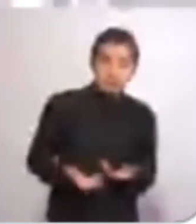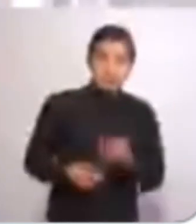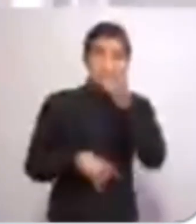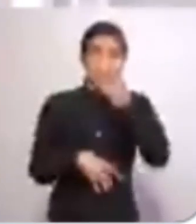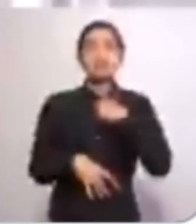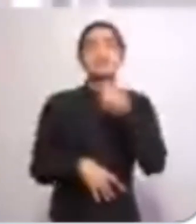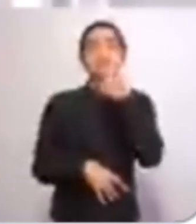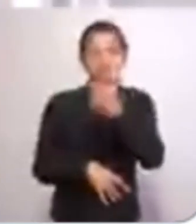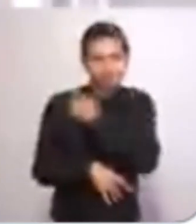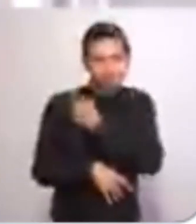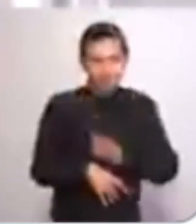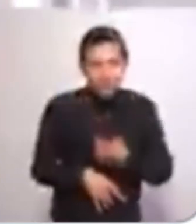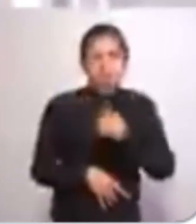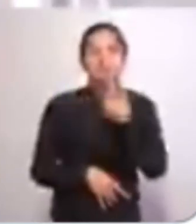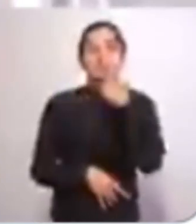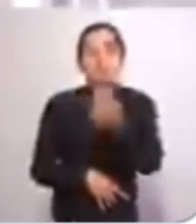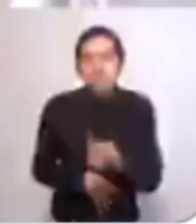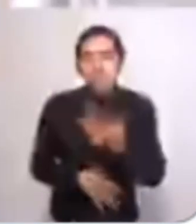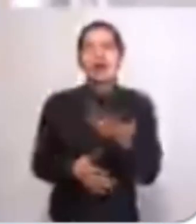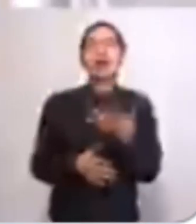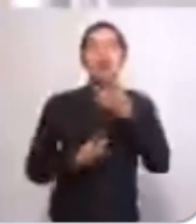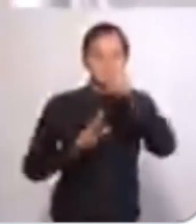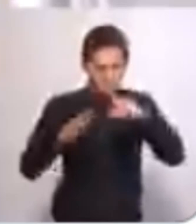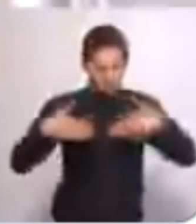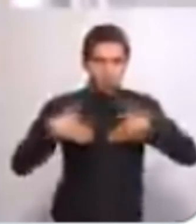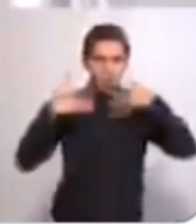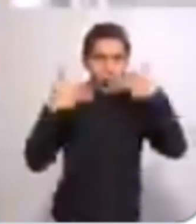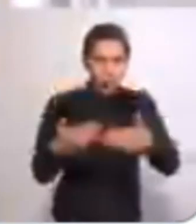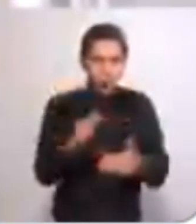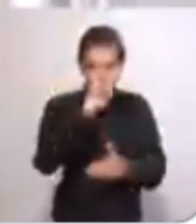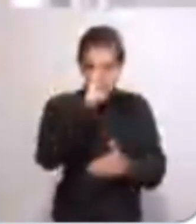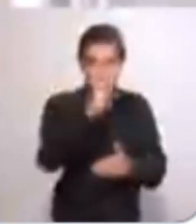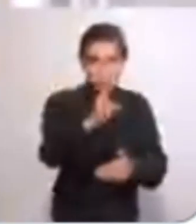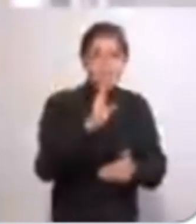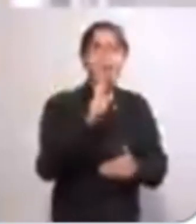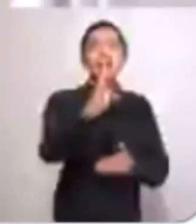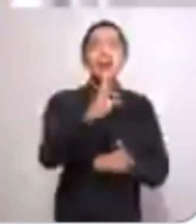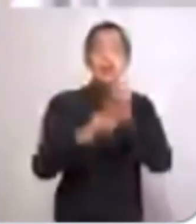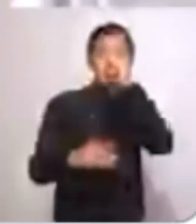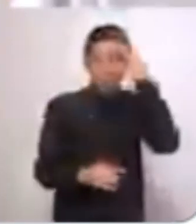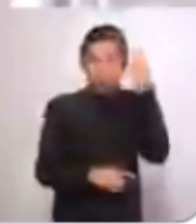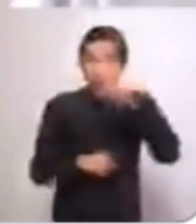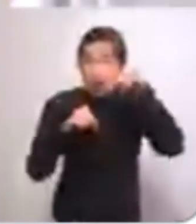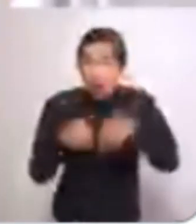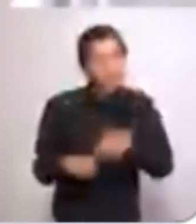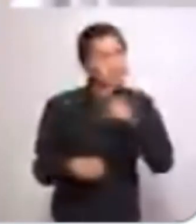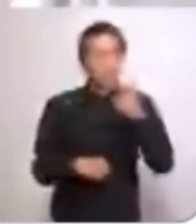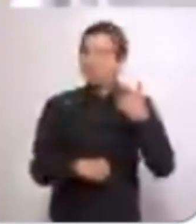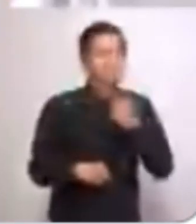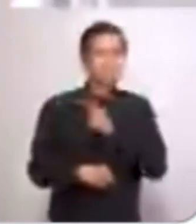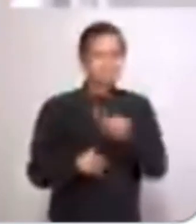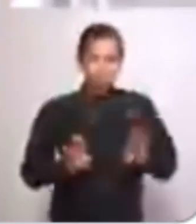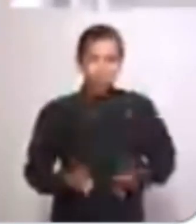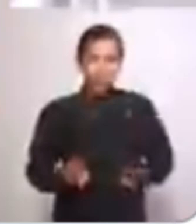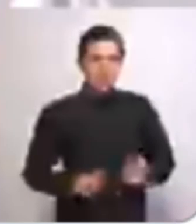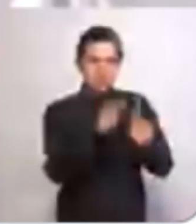quiero decirle, presidente, de manera franca y directa, que a los mexicanos no nos gusta